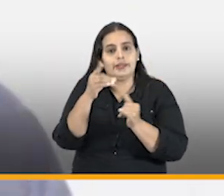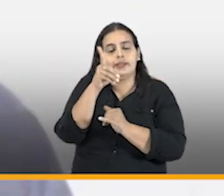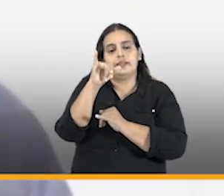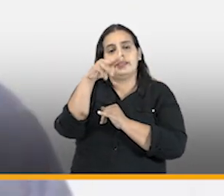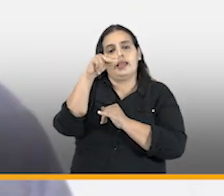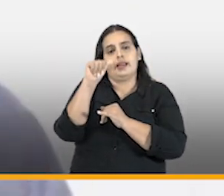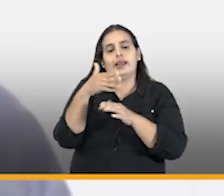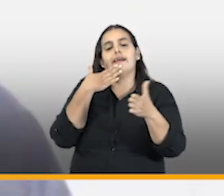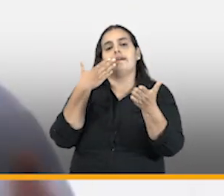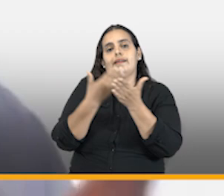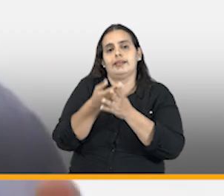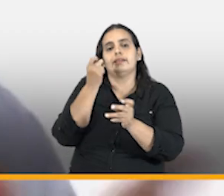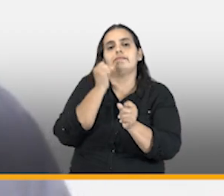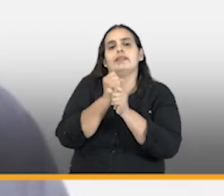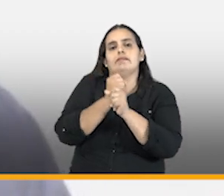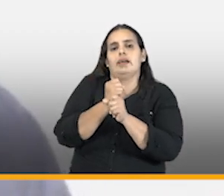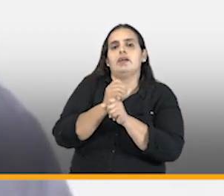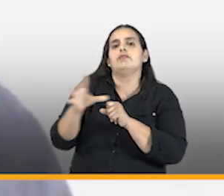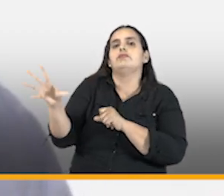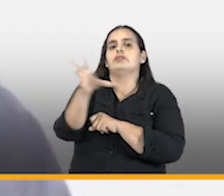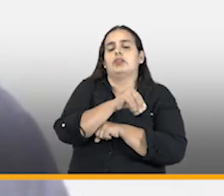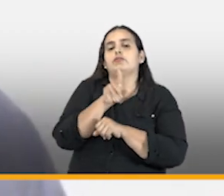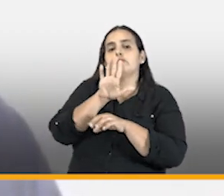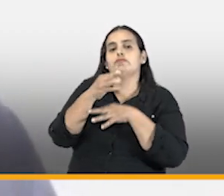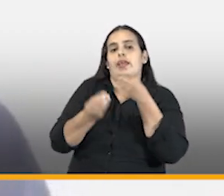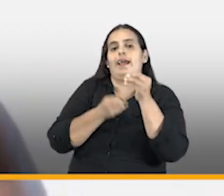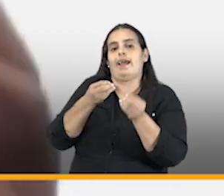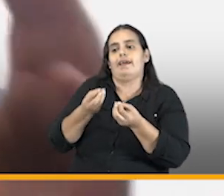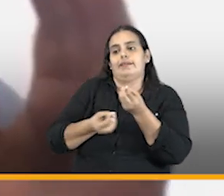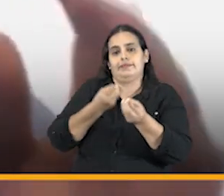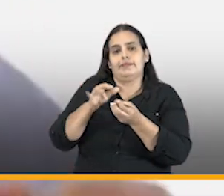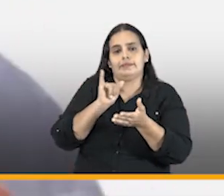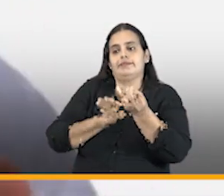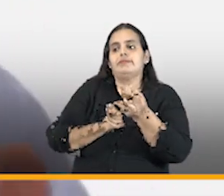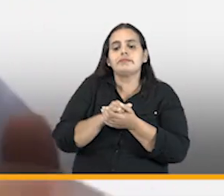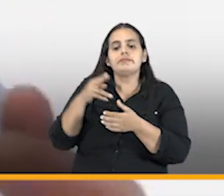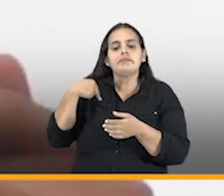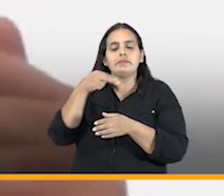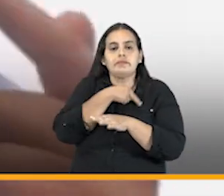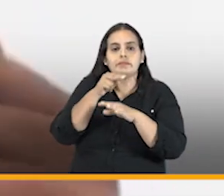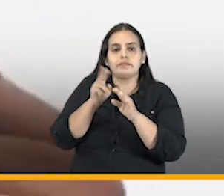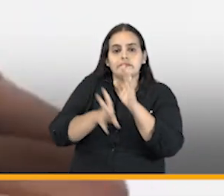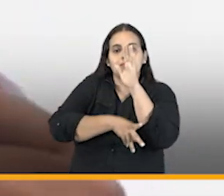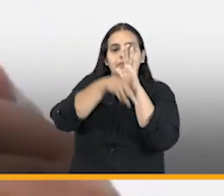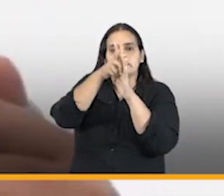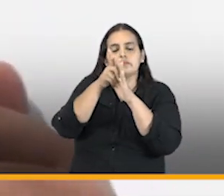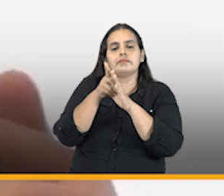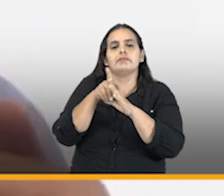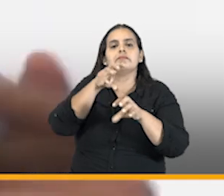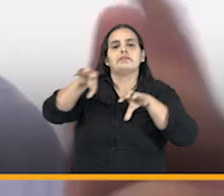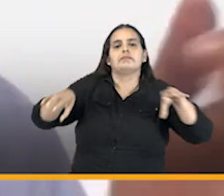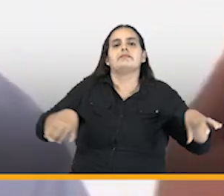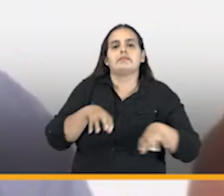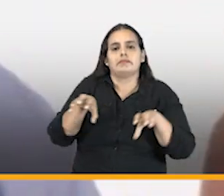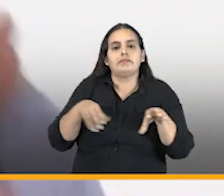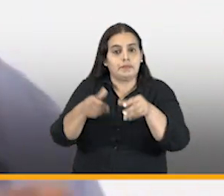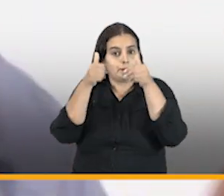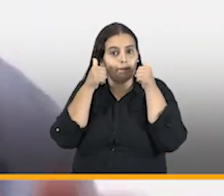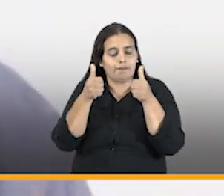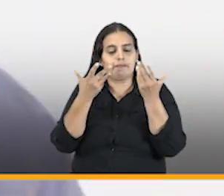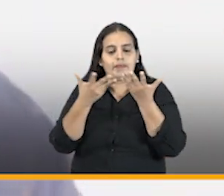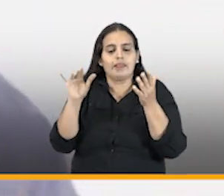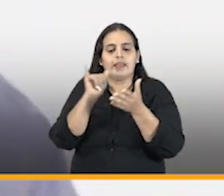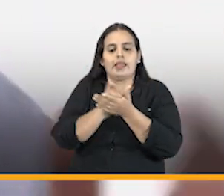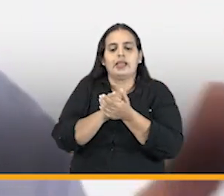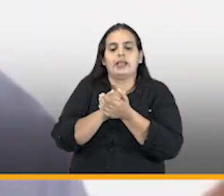especialmente gracias al trabajo entre otros que tú desarrollas la agencia desarrolla esta actividad bien desde